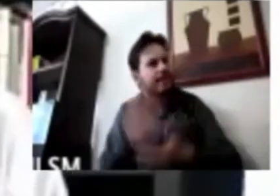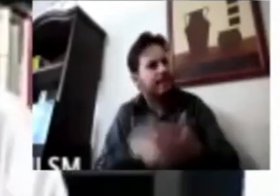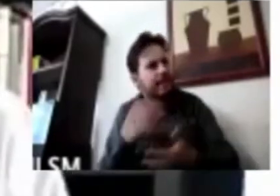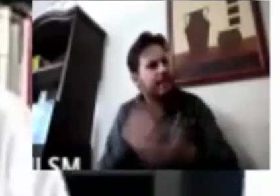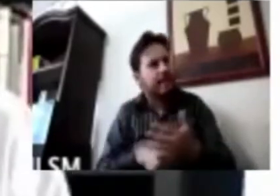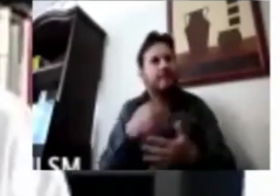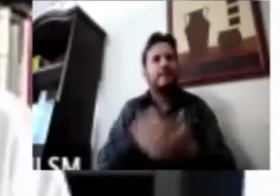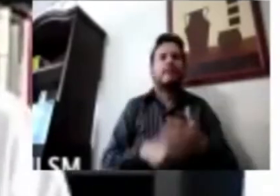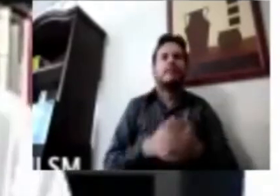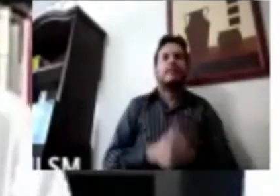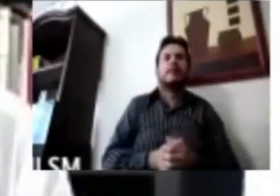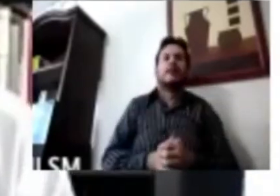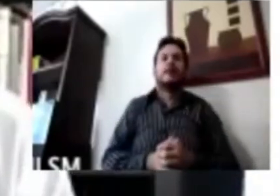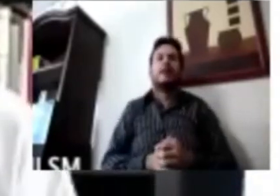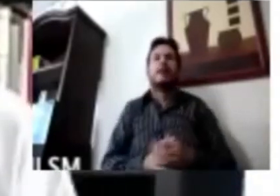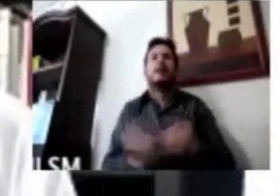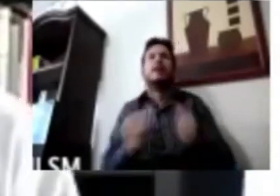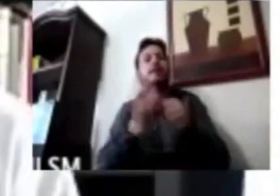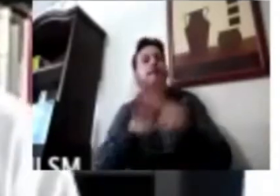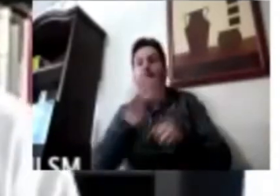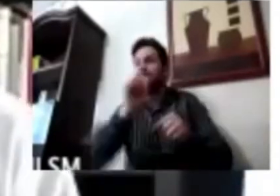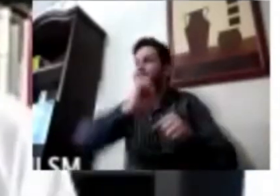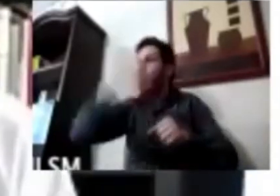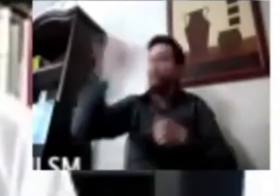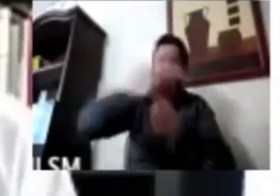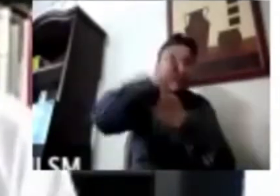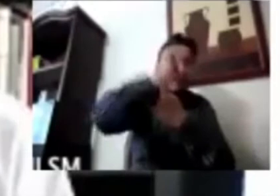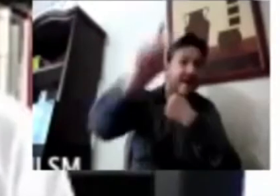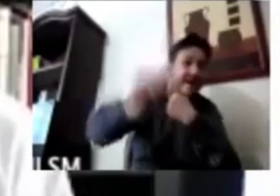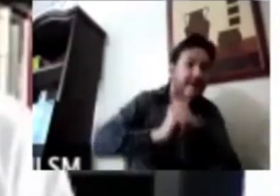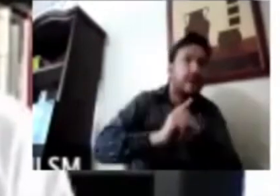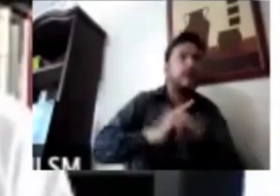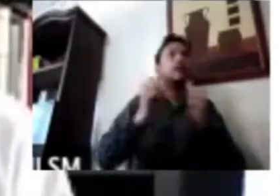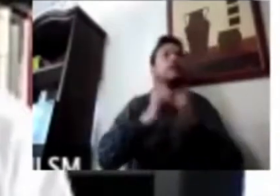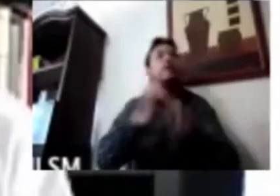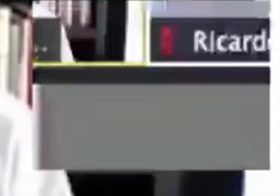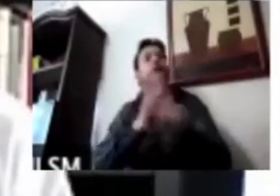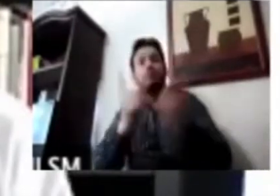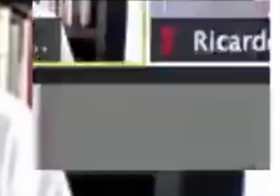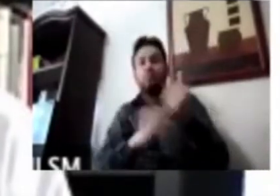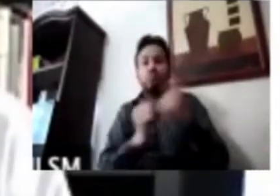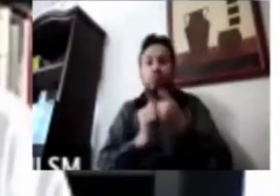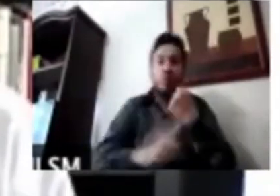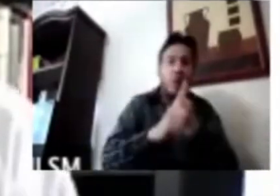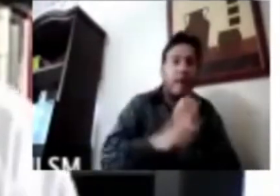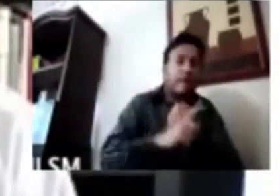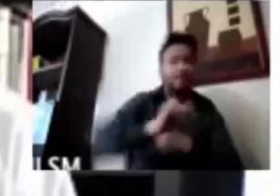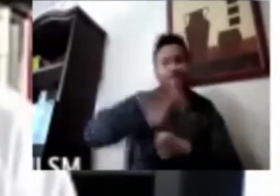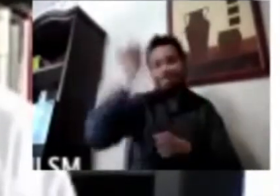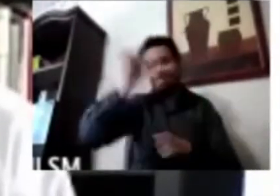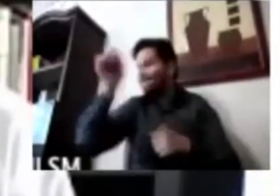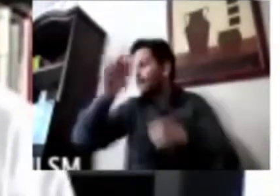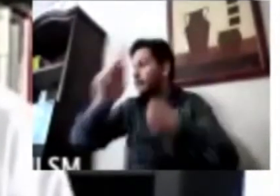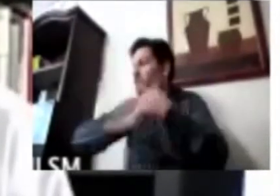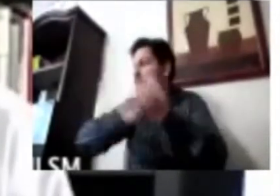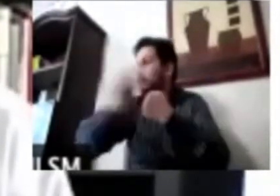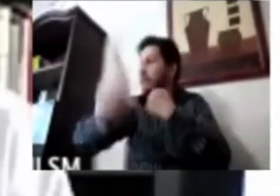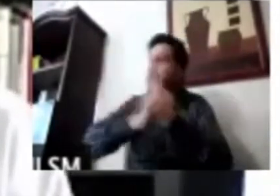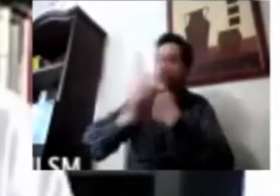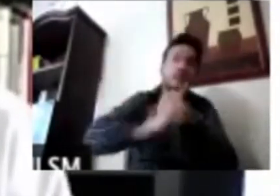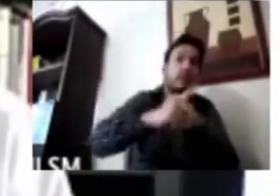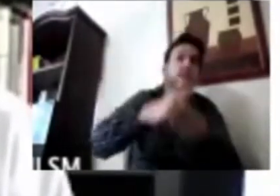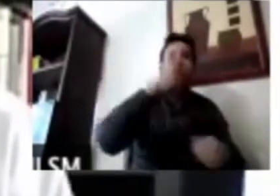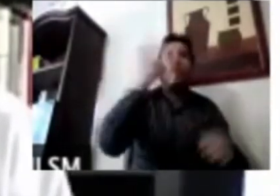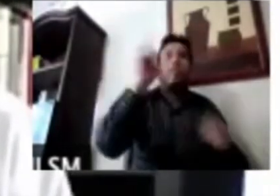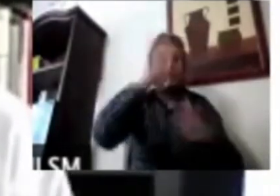una realidad en otros países, esto era una problemática en todo, en otros países, pero ya cerca de la mitad